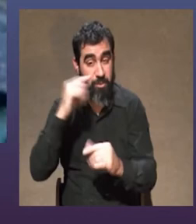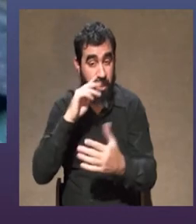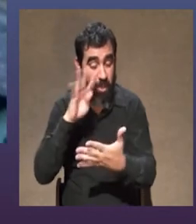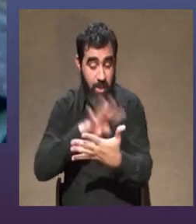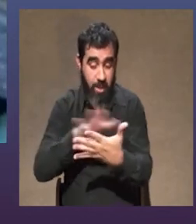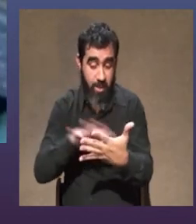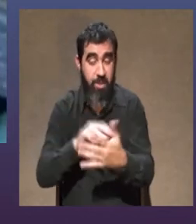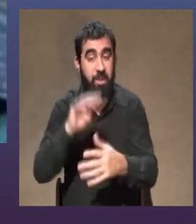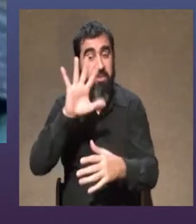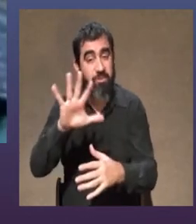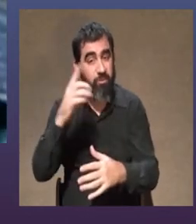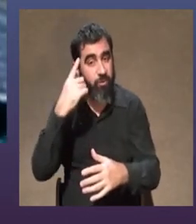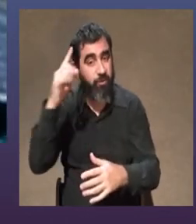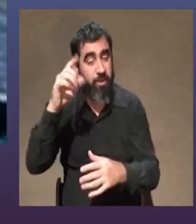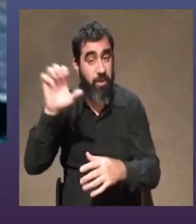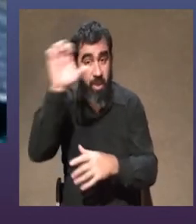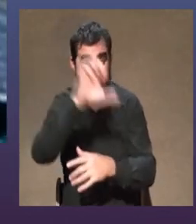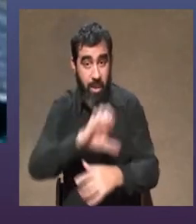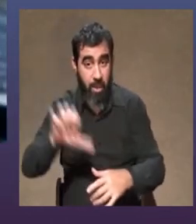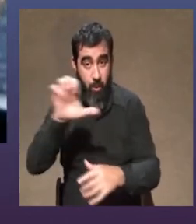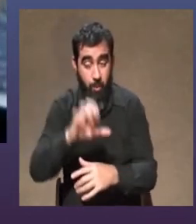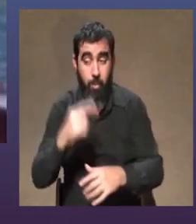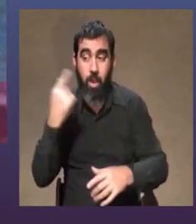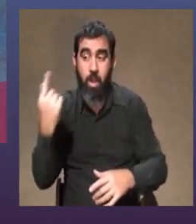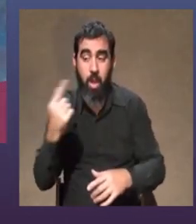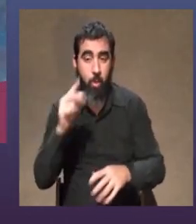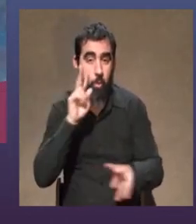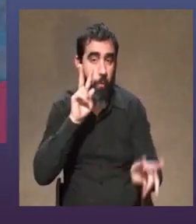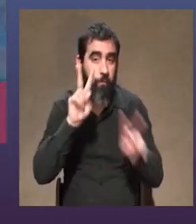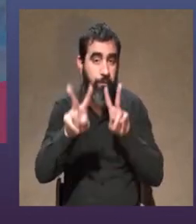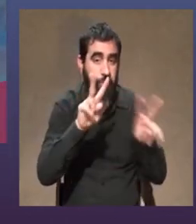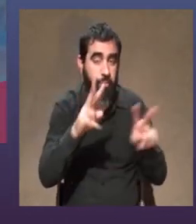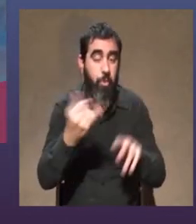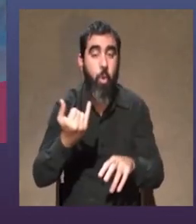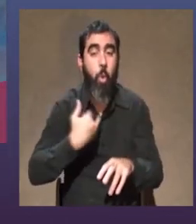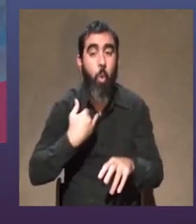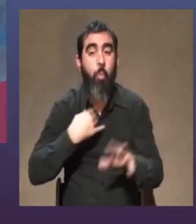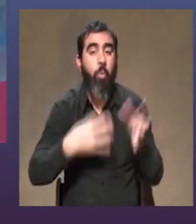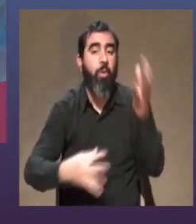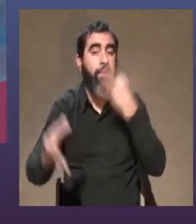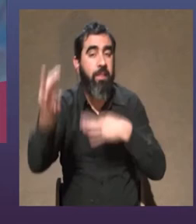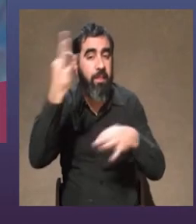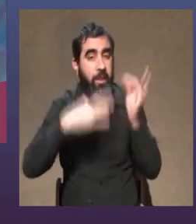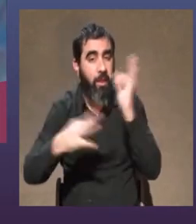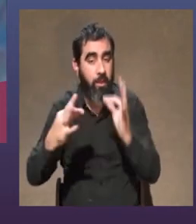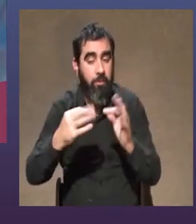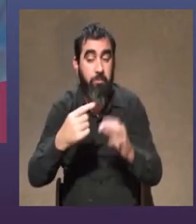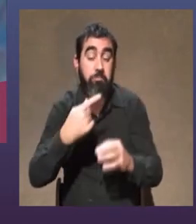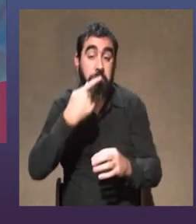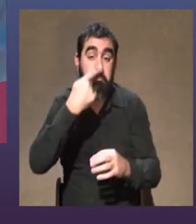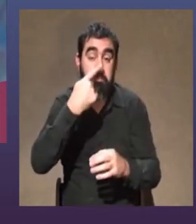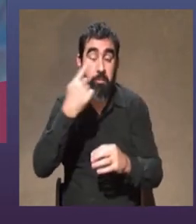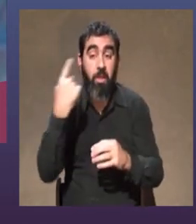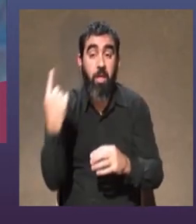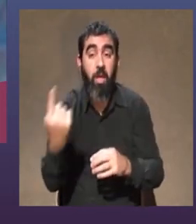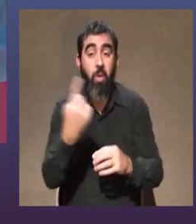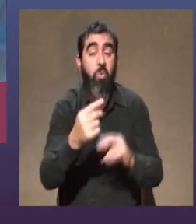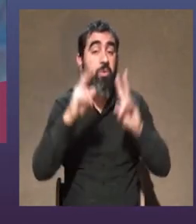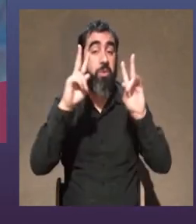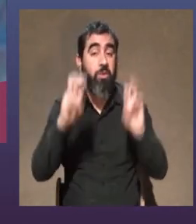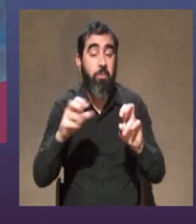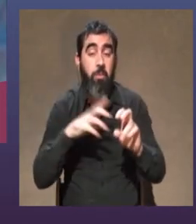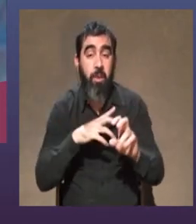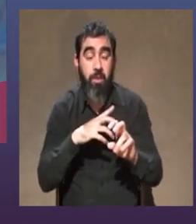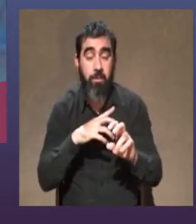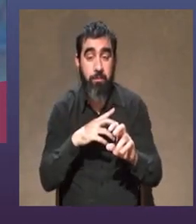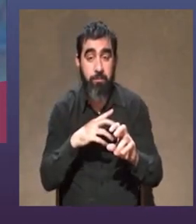cinco creadores de Europa cada una da su visión sobre cómo va a ser el teatro y lo interesante de eso cada uno habla desde el lugar en